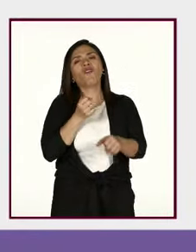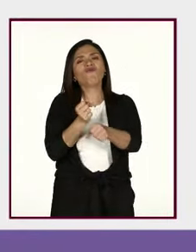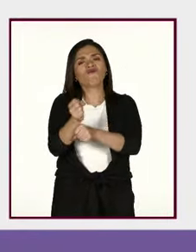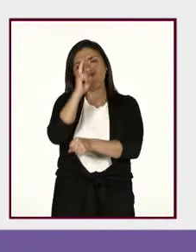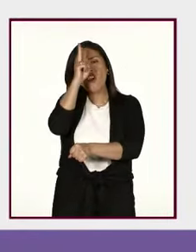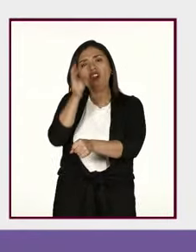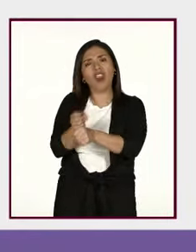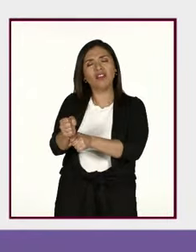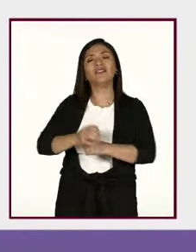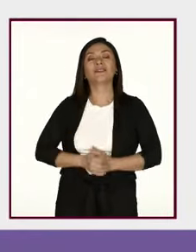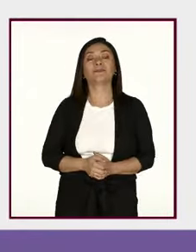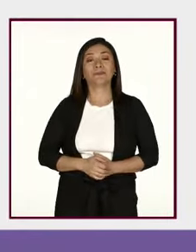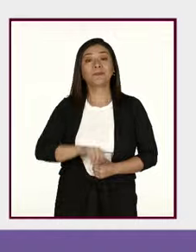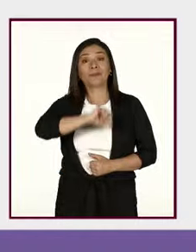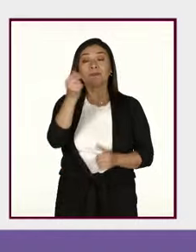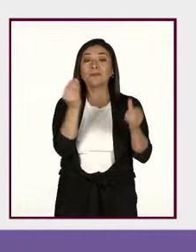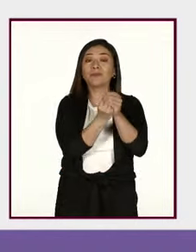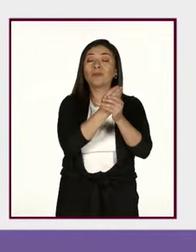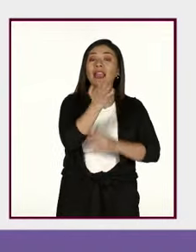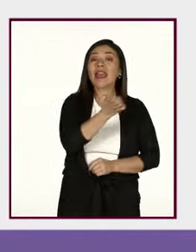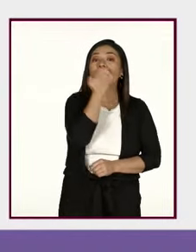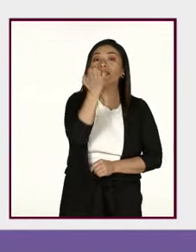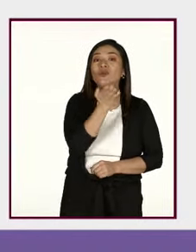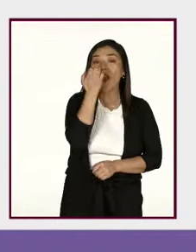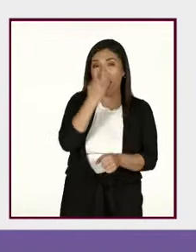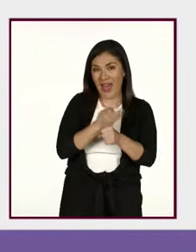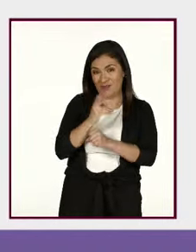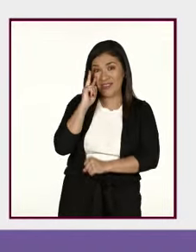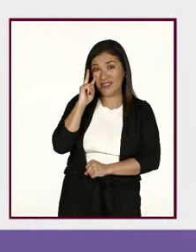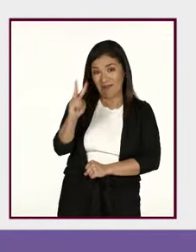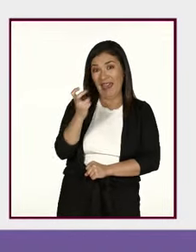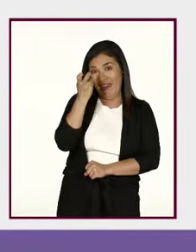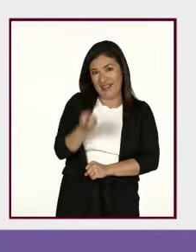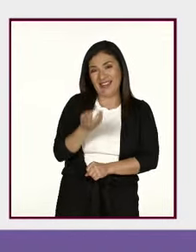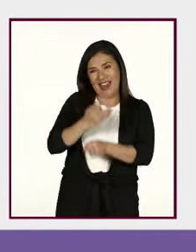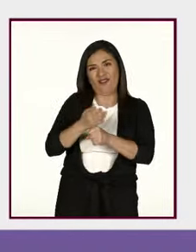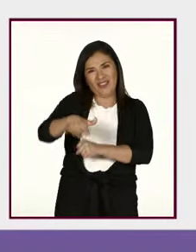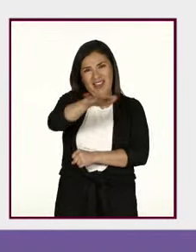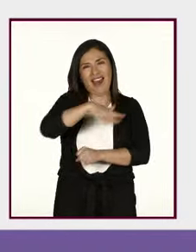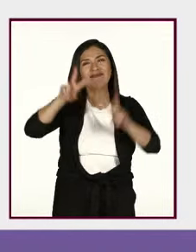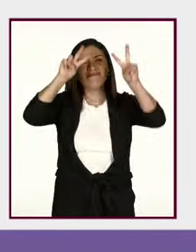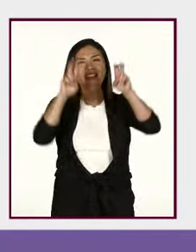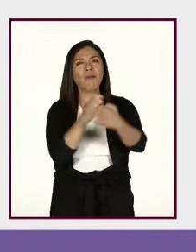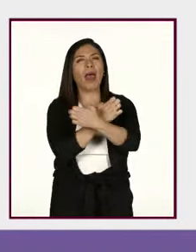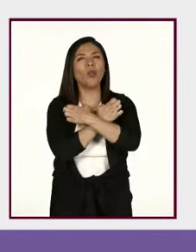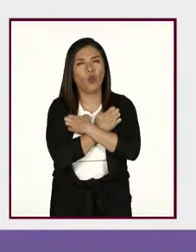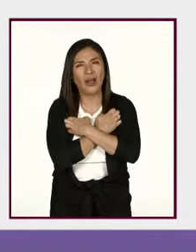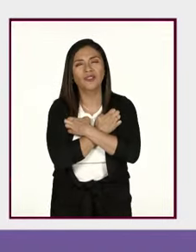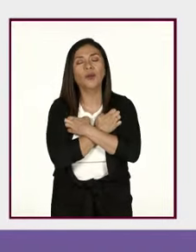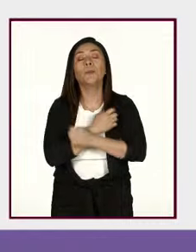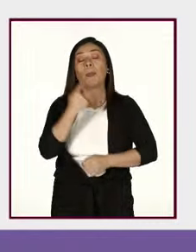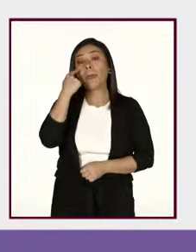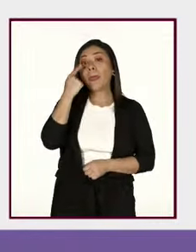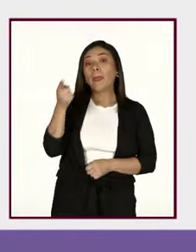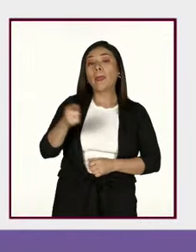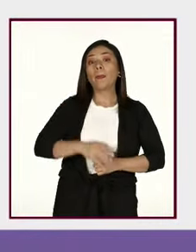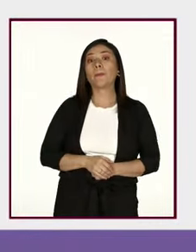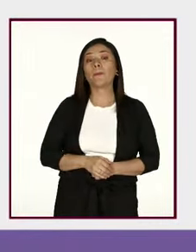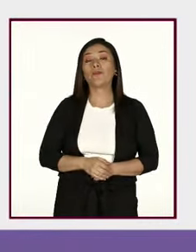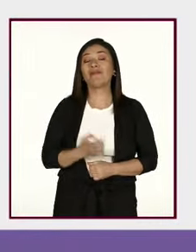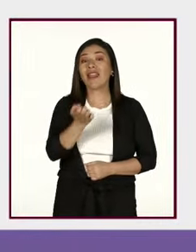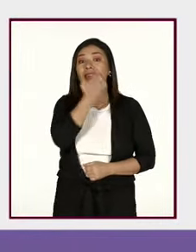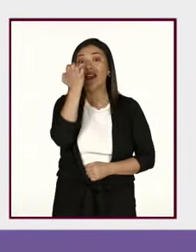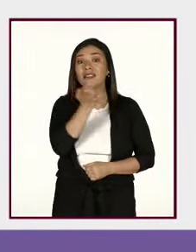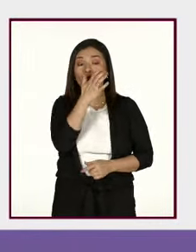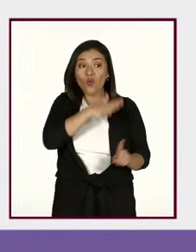mujeres. Y veamos el ámbito escolar, ya que estamos en este espacio hablando de este tema. Veamos cómo en el